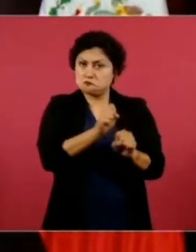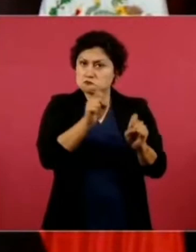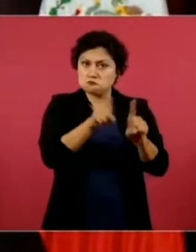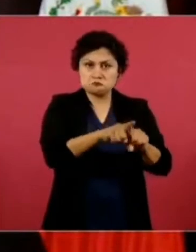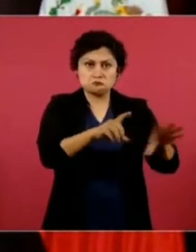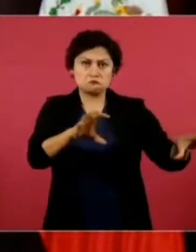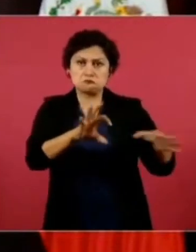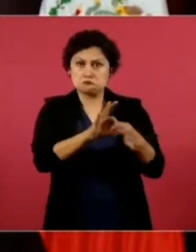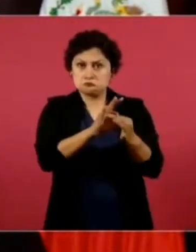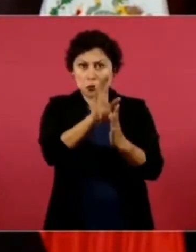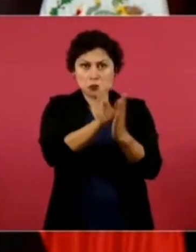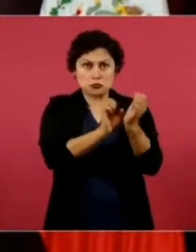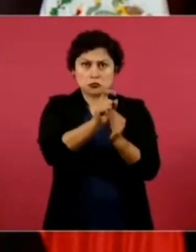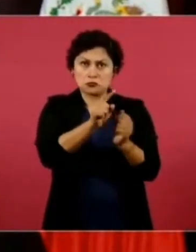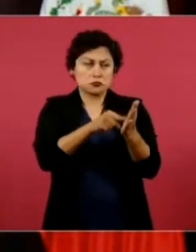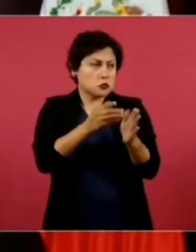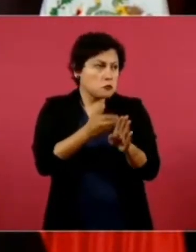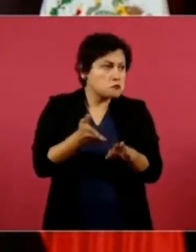y ahora